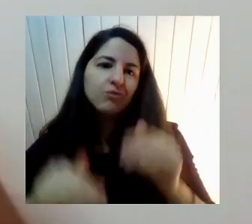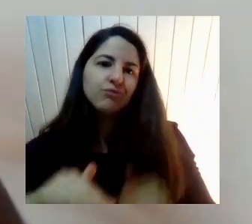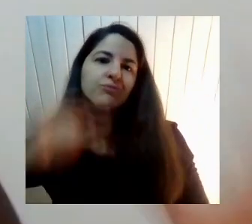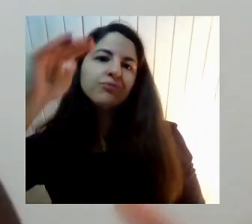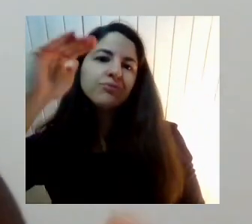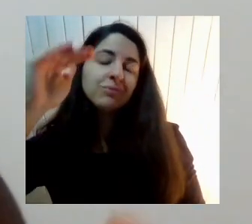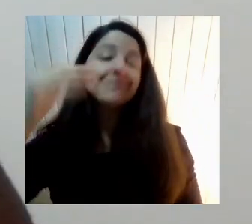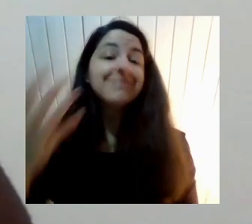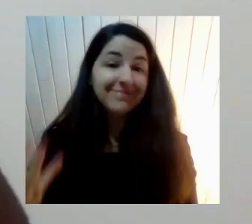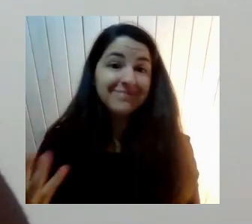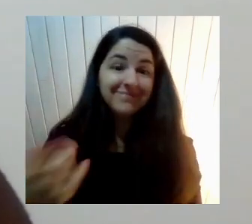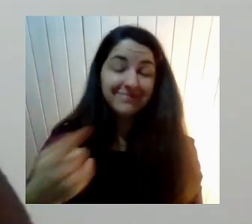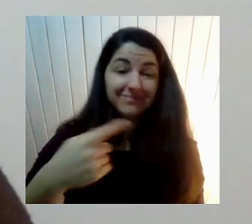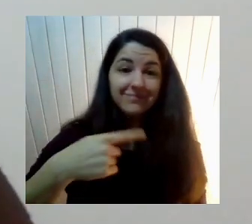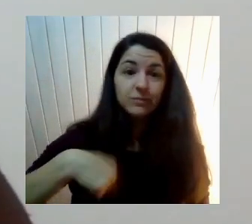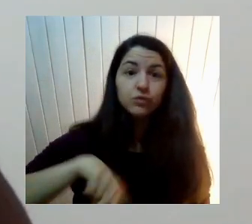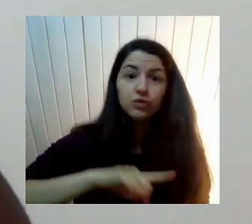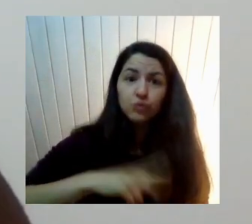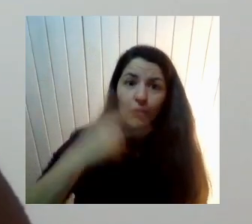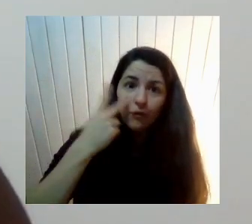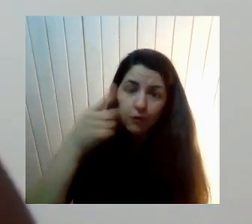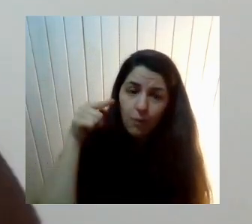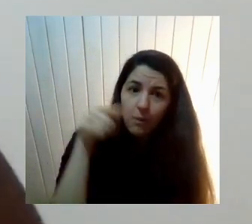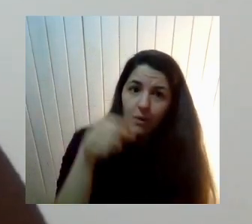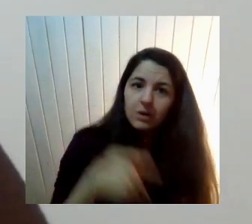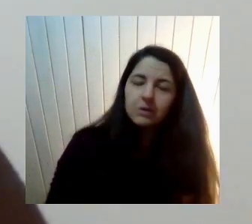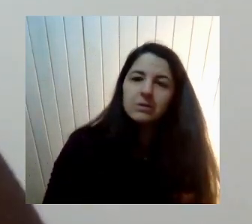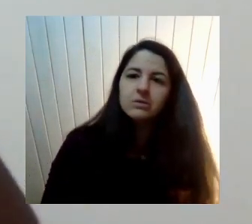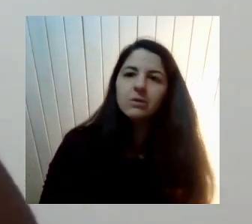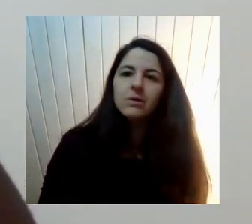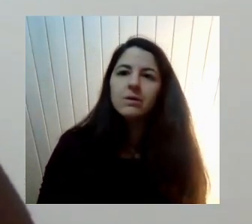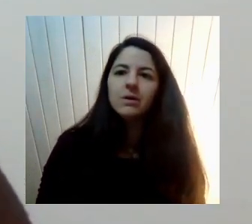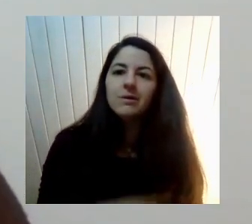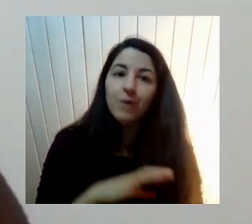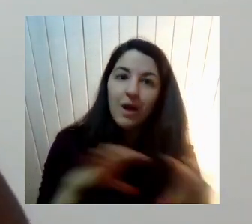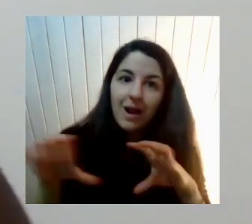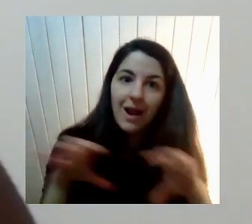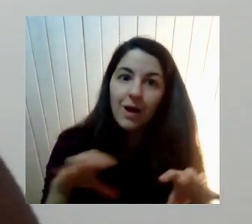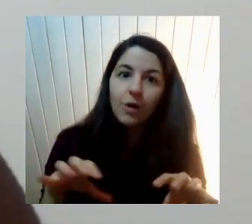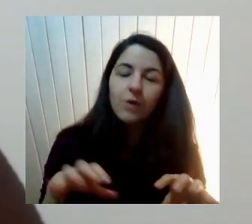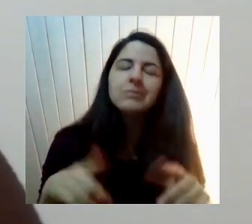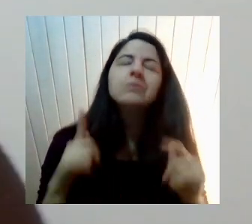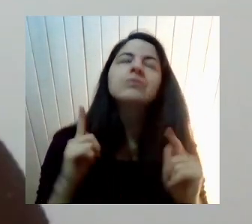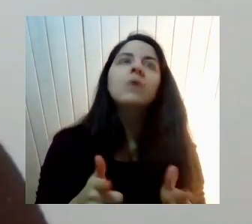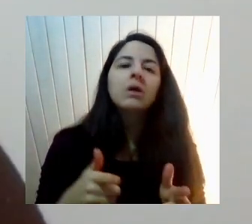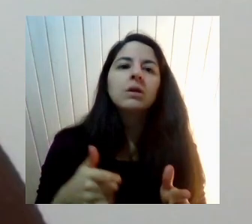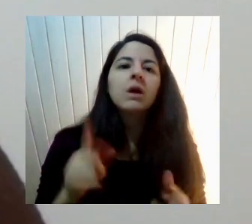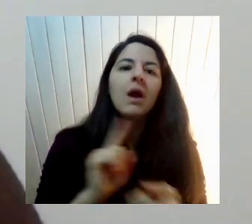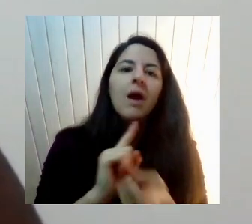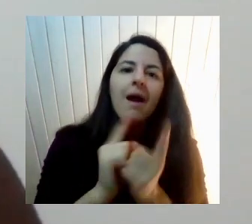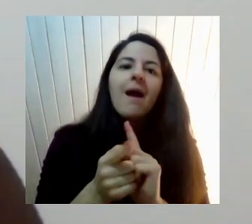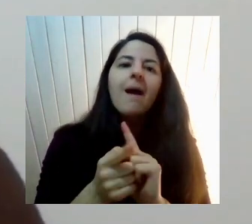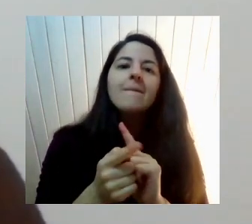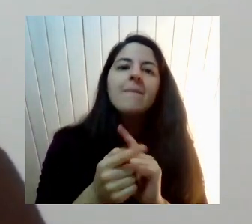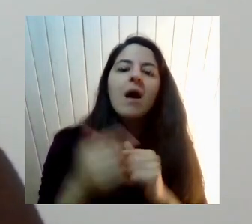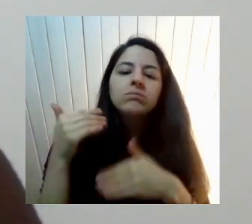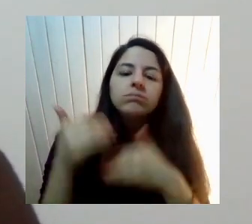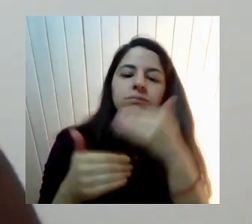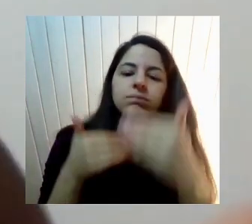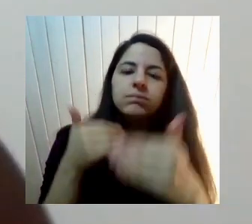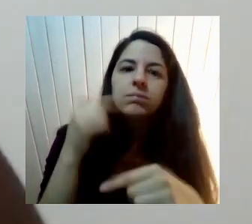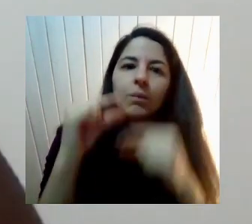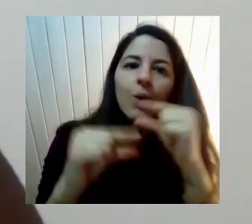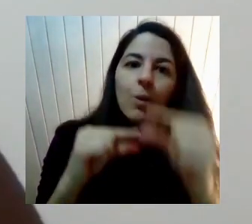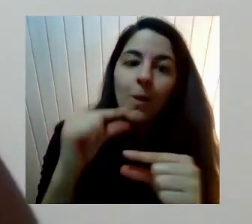Esa generalidad En el mundo trans Pero como las cosas Cambian Por fortuna Empieza a emerger La infancia trans Y esa infancia trans